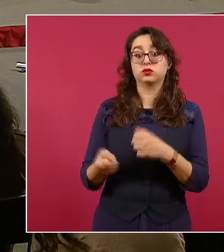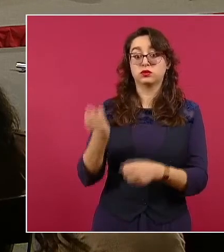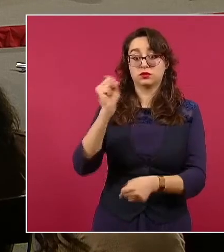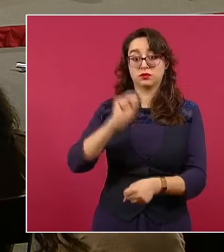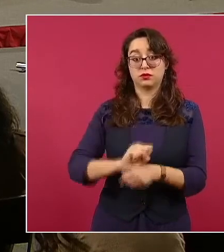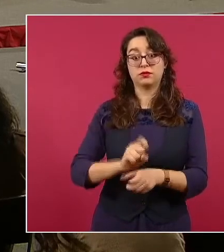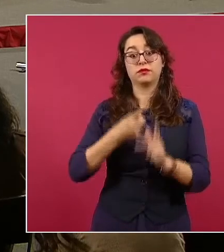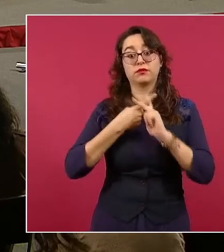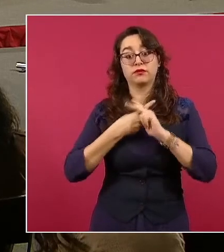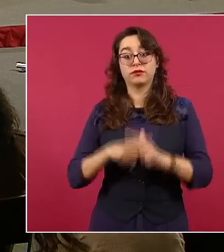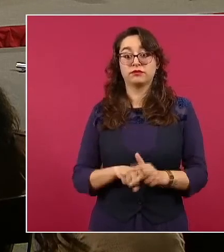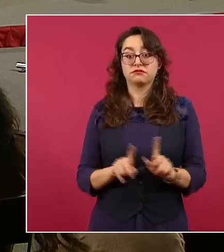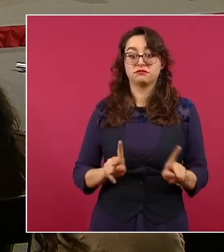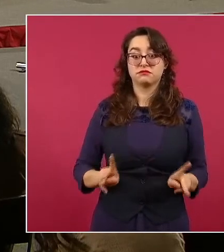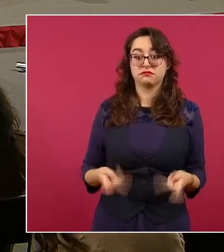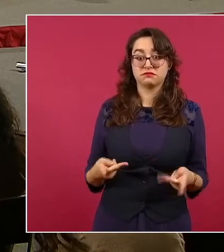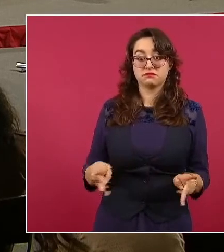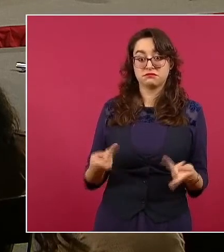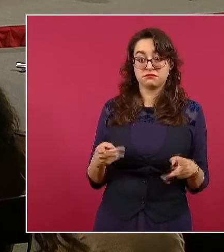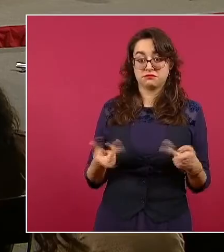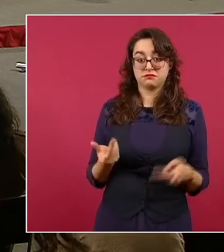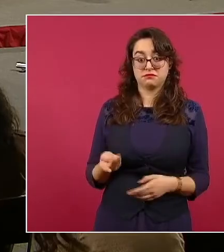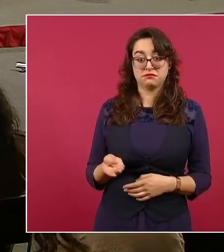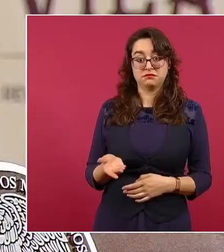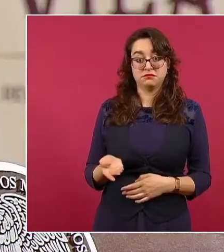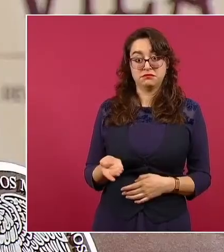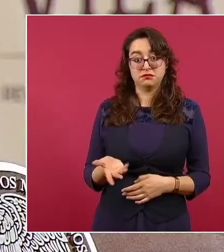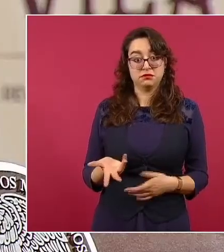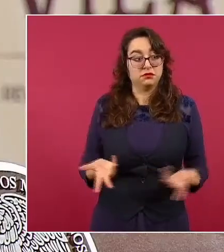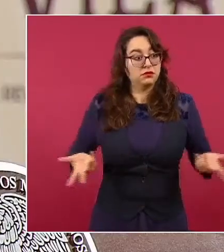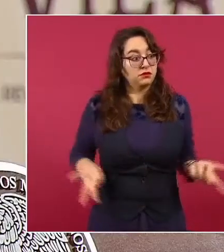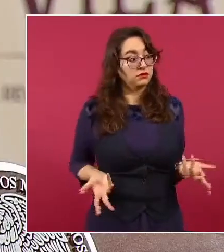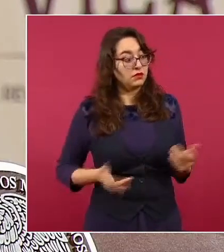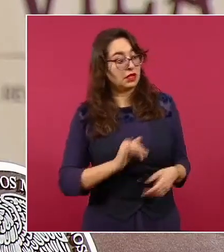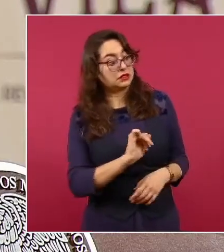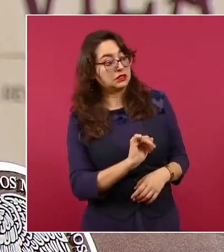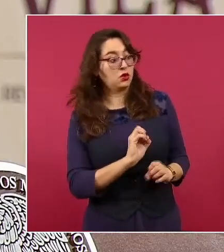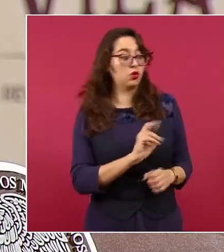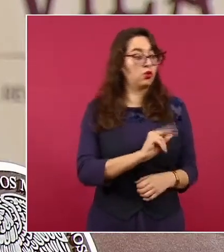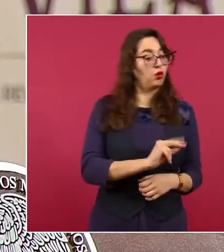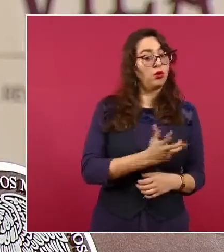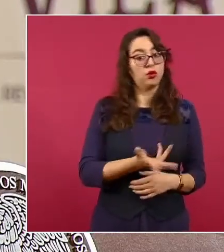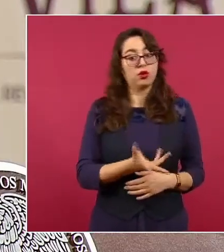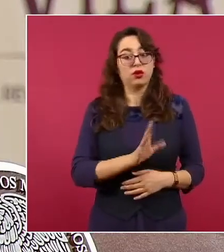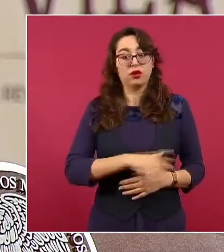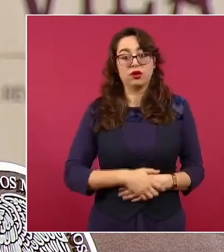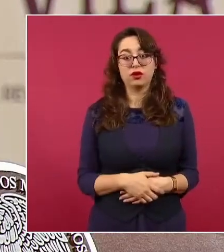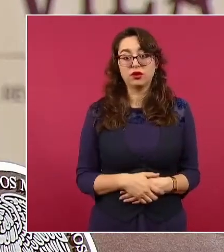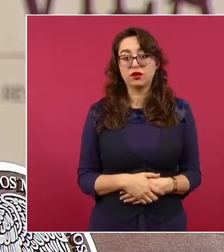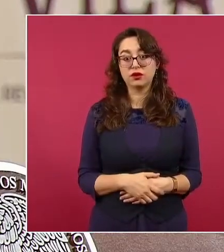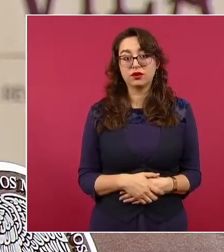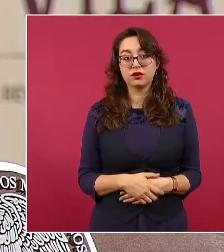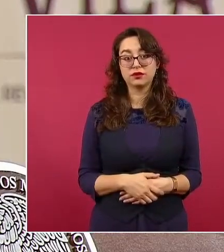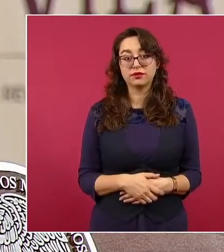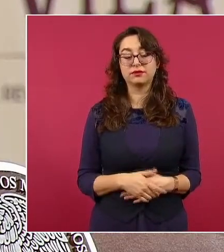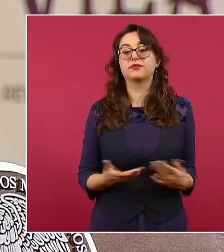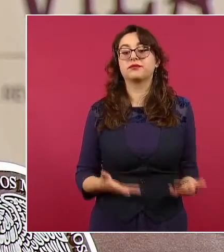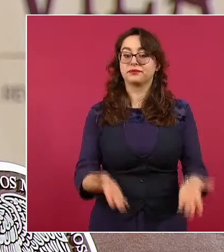el mercado. ¿No que no? Bueno, vamos con la siguiente.